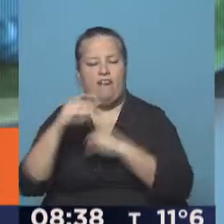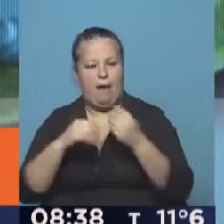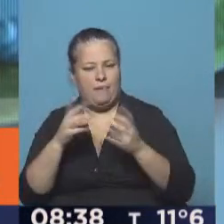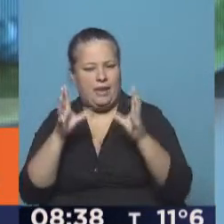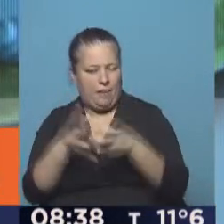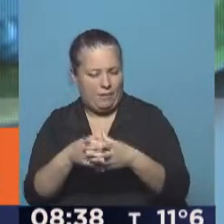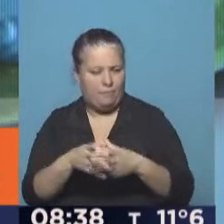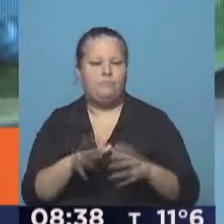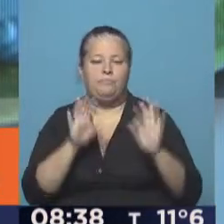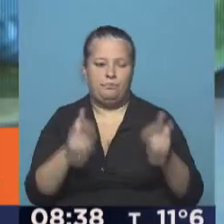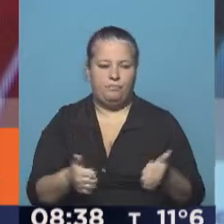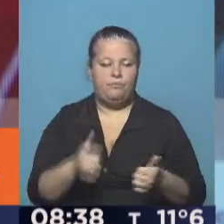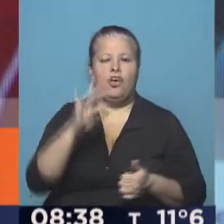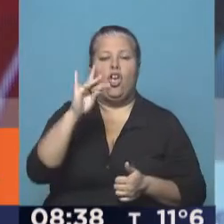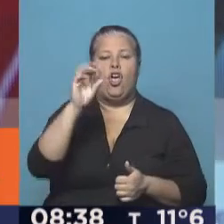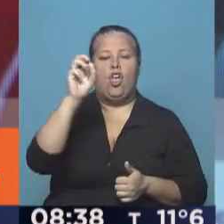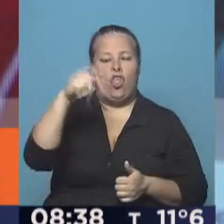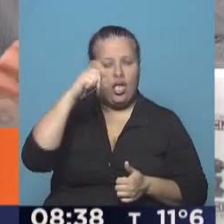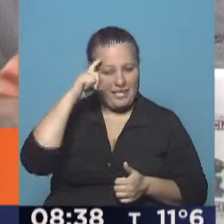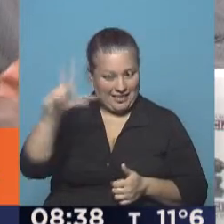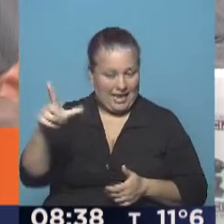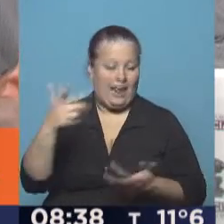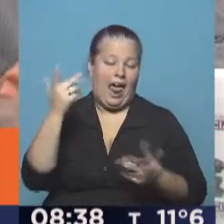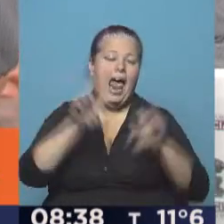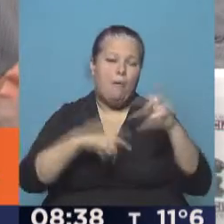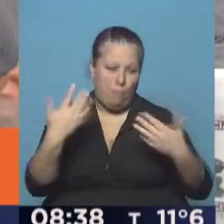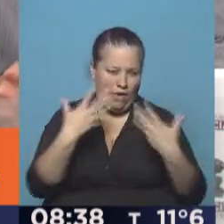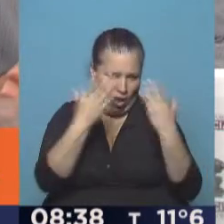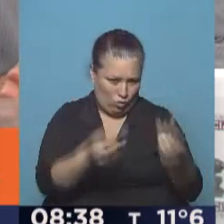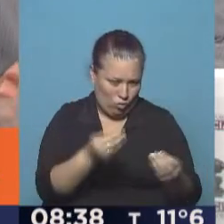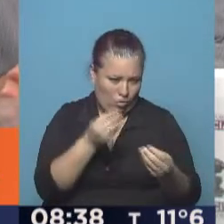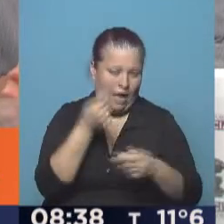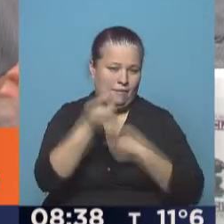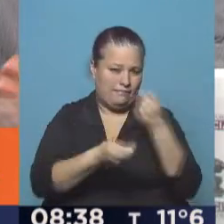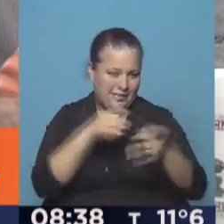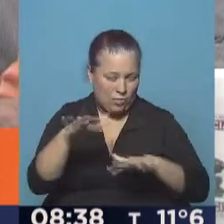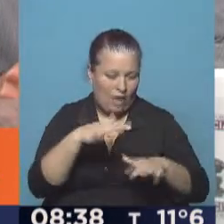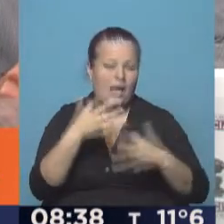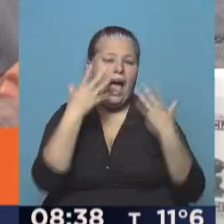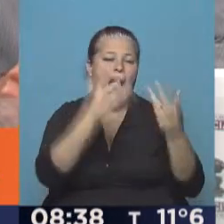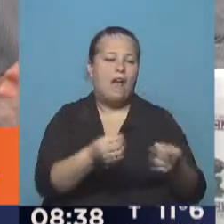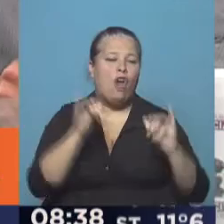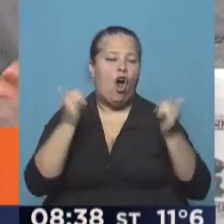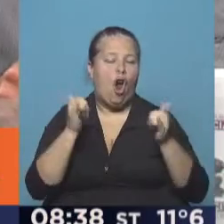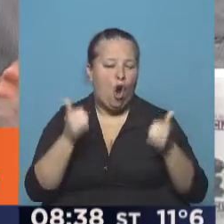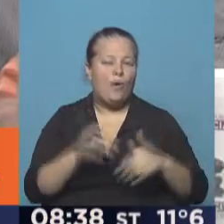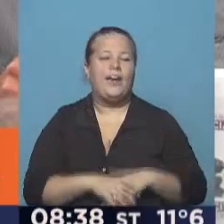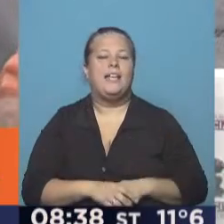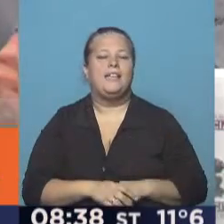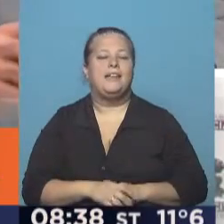acogimiento? Ahí está, Don Cel. Obviamente la gente puede colaborar con esta situación para ayudar a estos jóvenes que